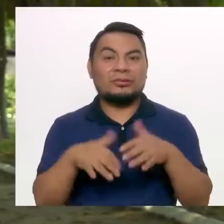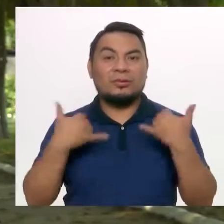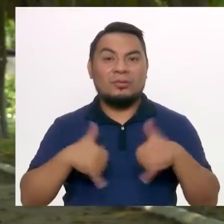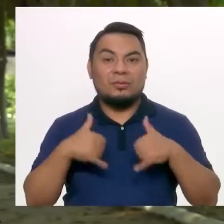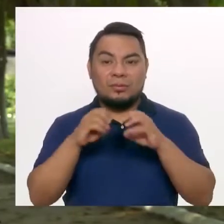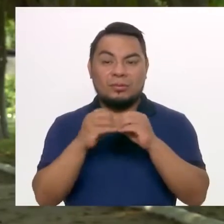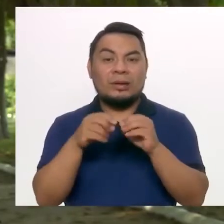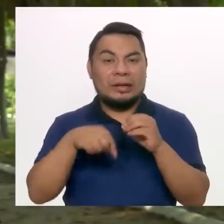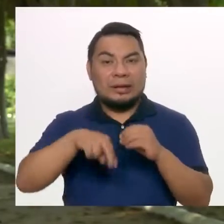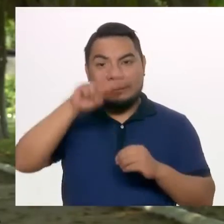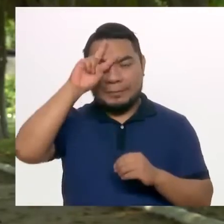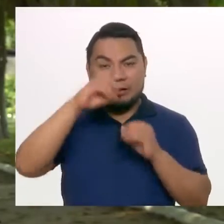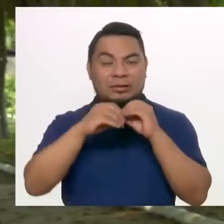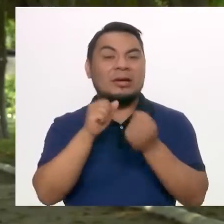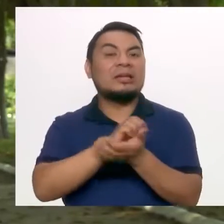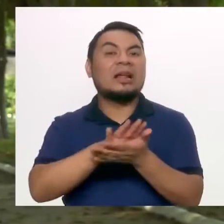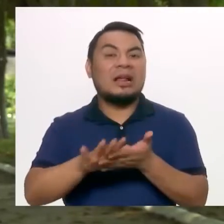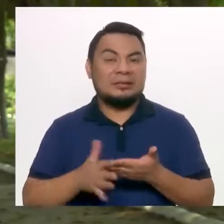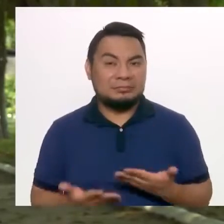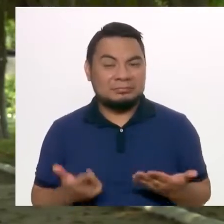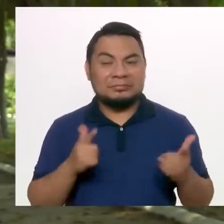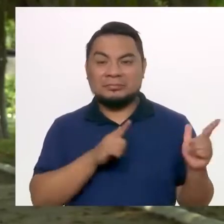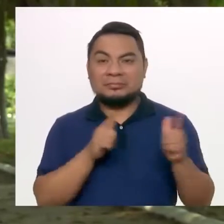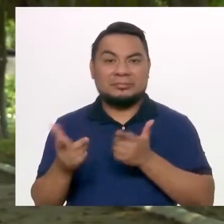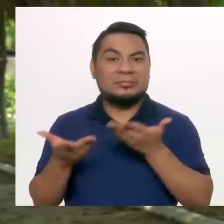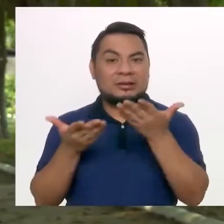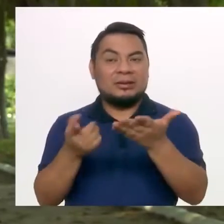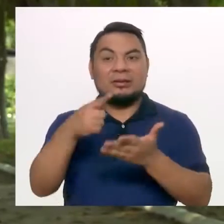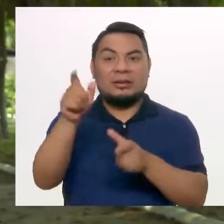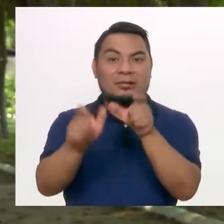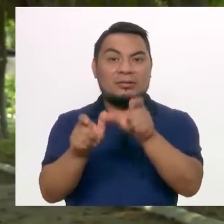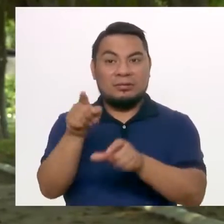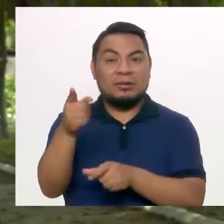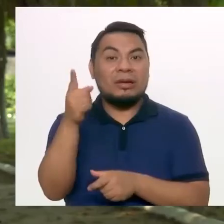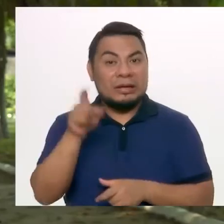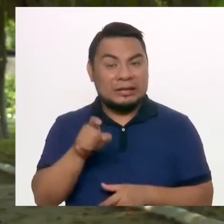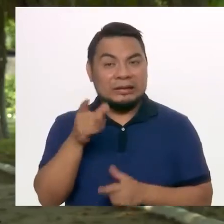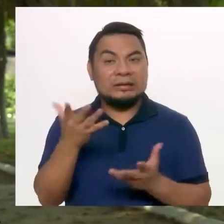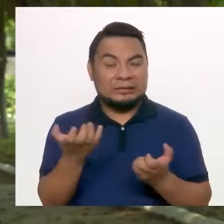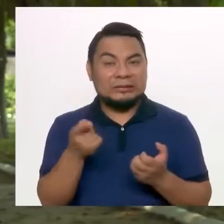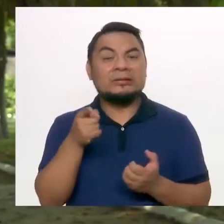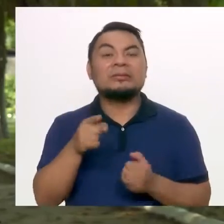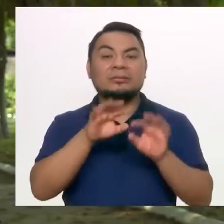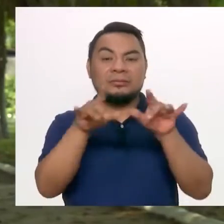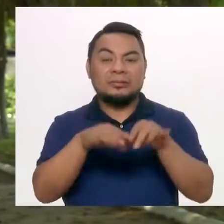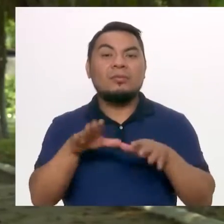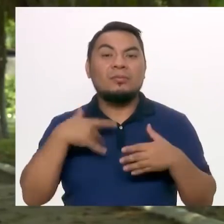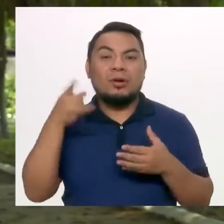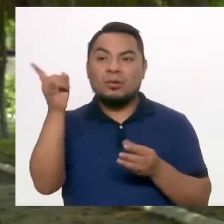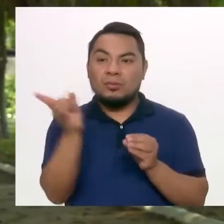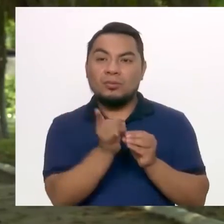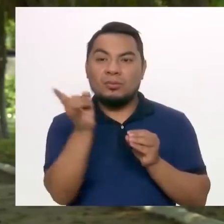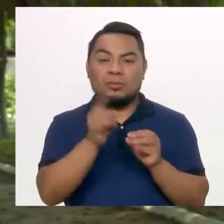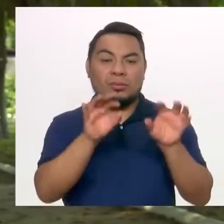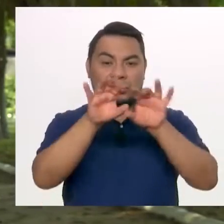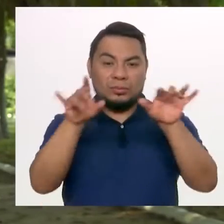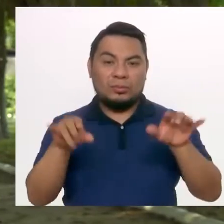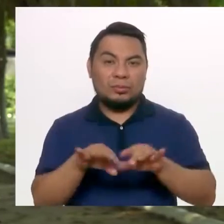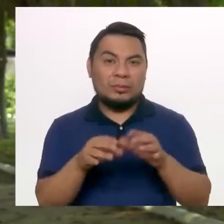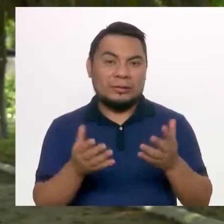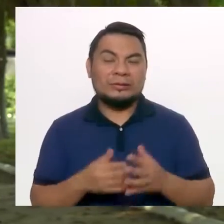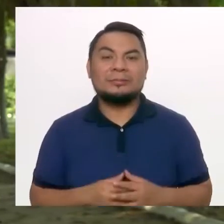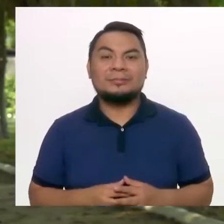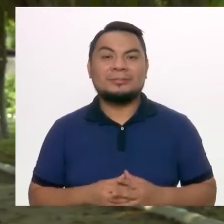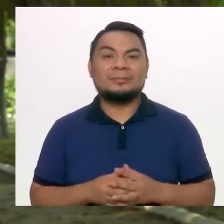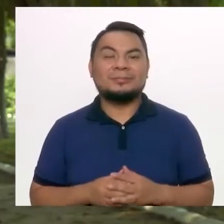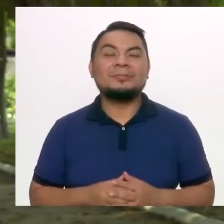bot, desarrollado en Perú, es gratuito y está disponible para que los usuarios de Discord lo puedan integrar en